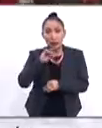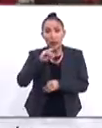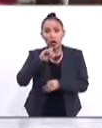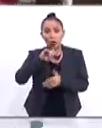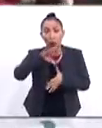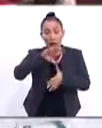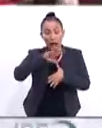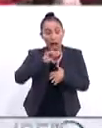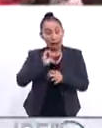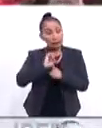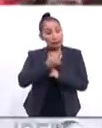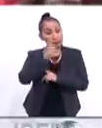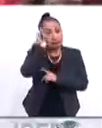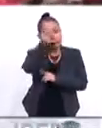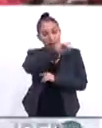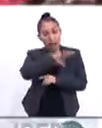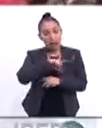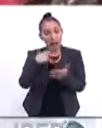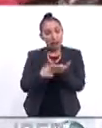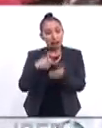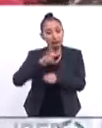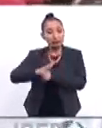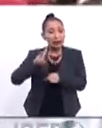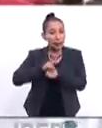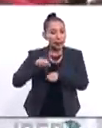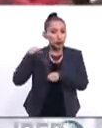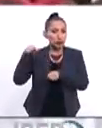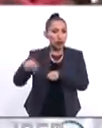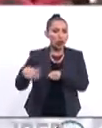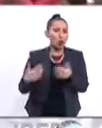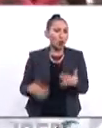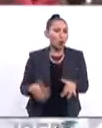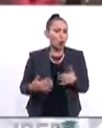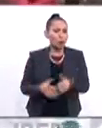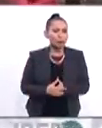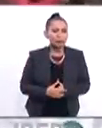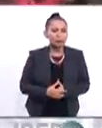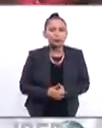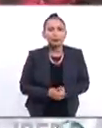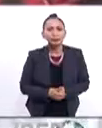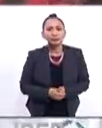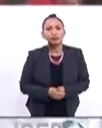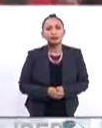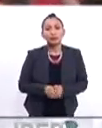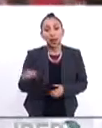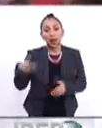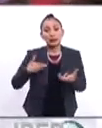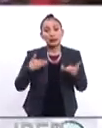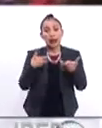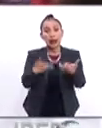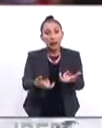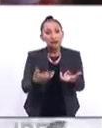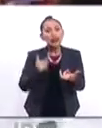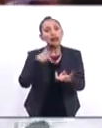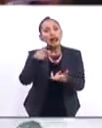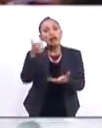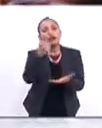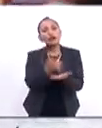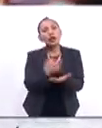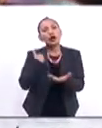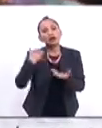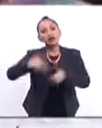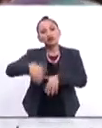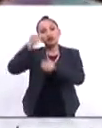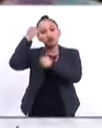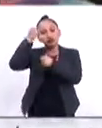pues sin duda una situación muy compleja la que se vive en estos momentos en Venezuela, en las calles de la ciudad con